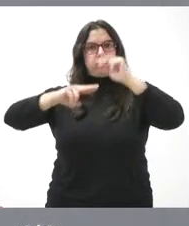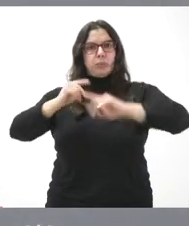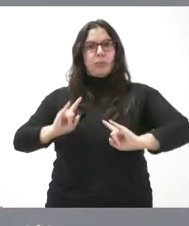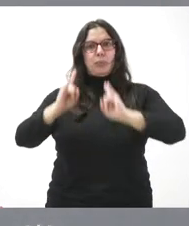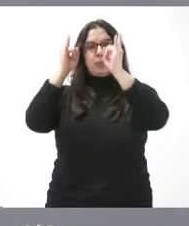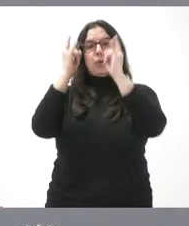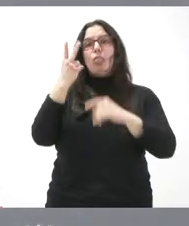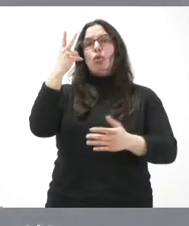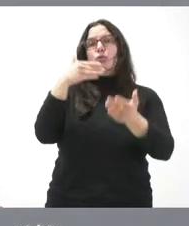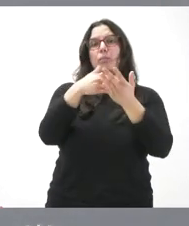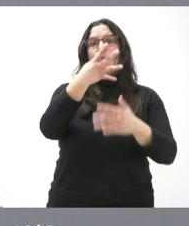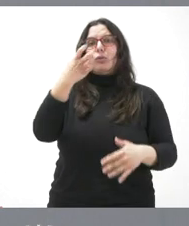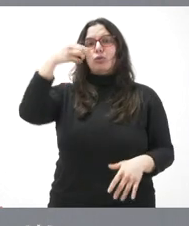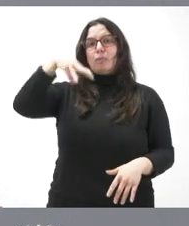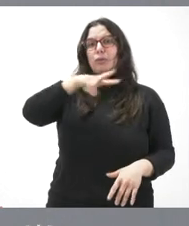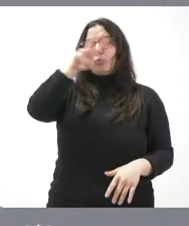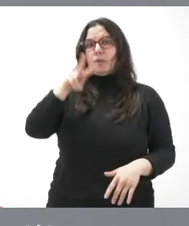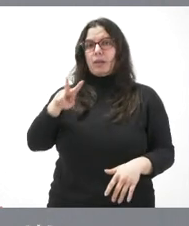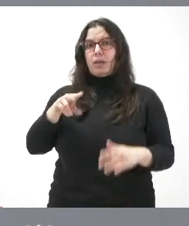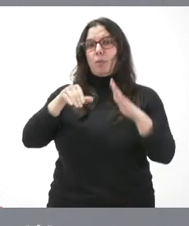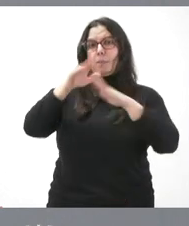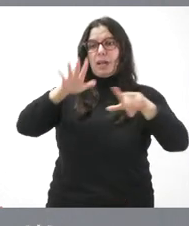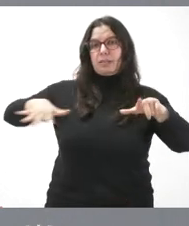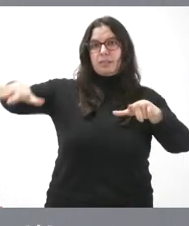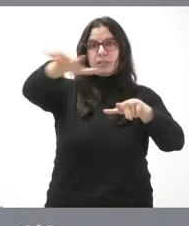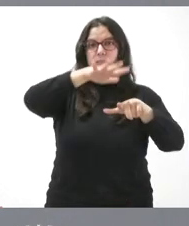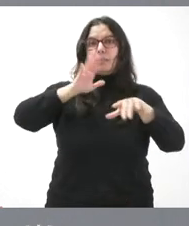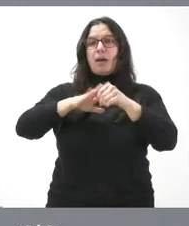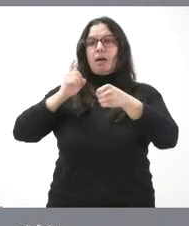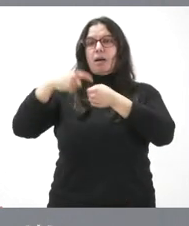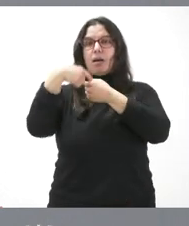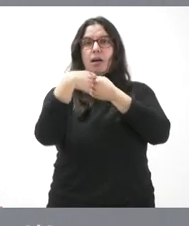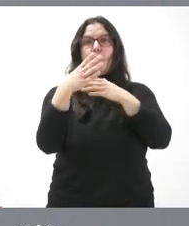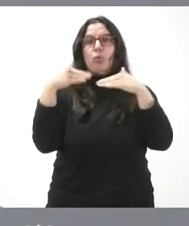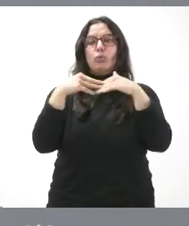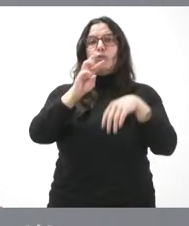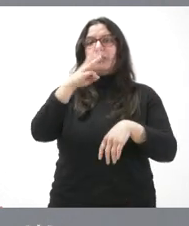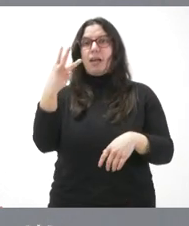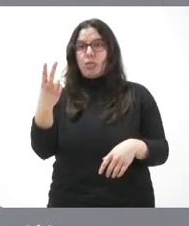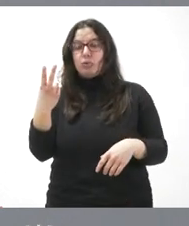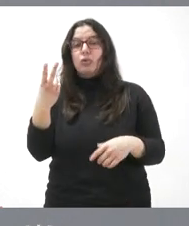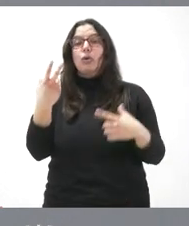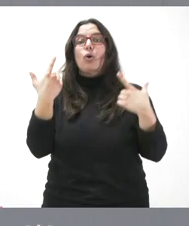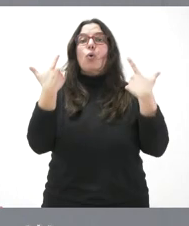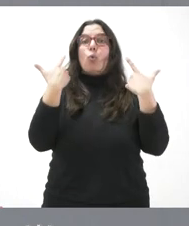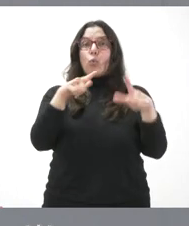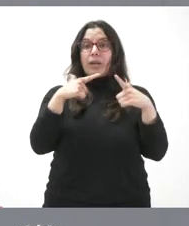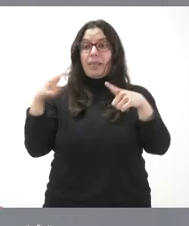más de 2.400 metros cuadrados para albergar a 32 usuarios, ocho por cada una de las cuatro